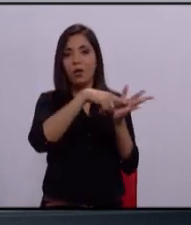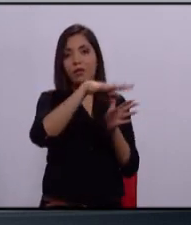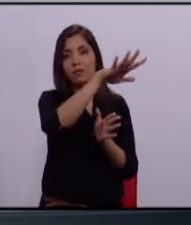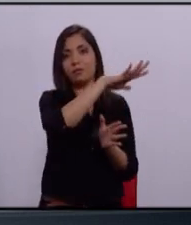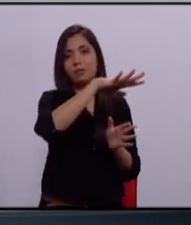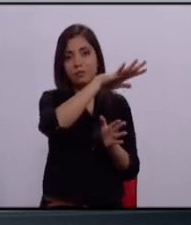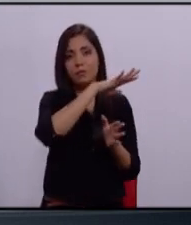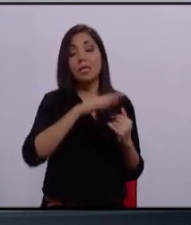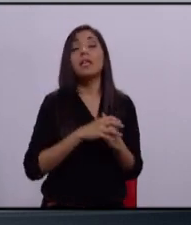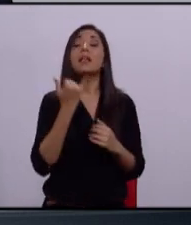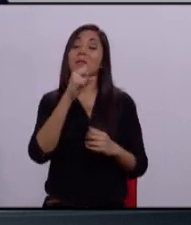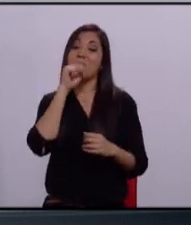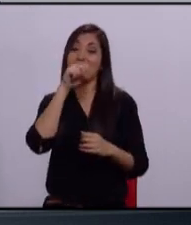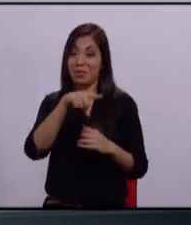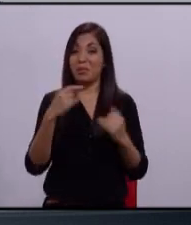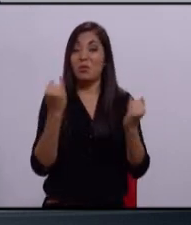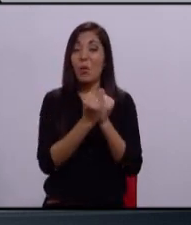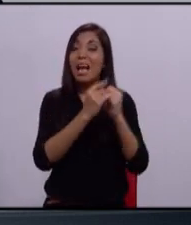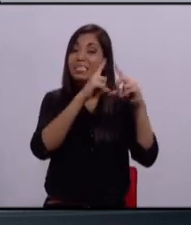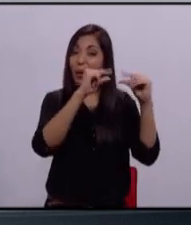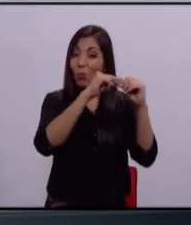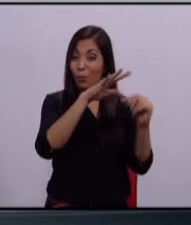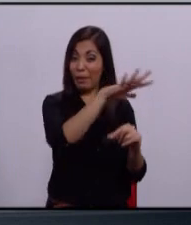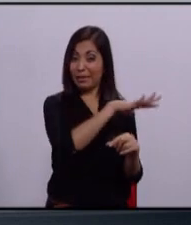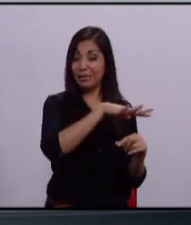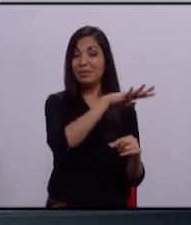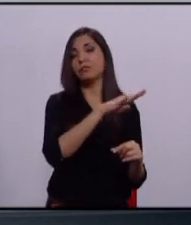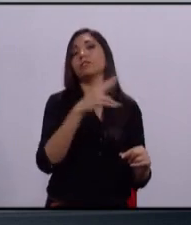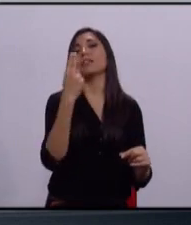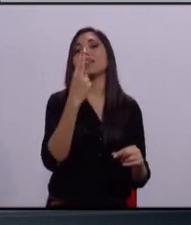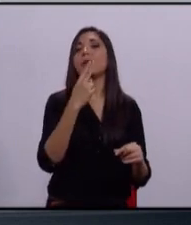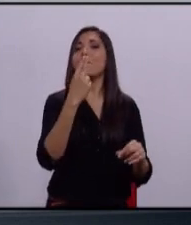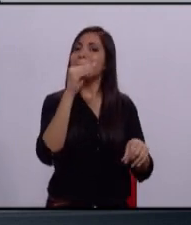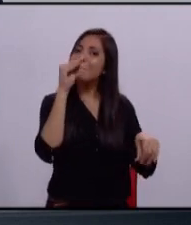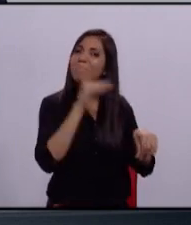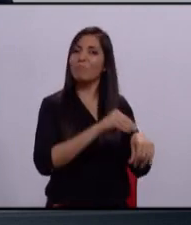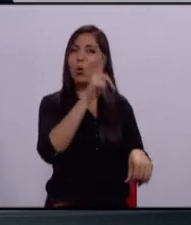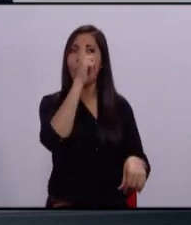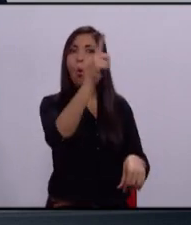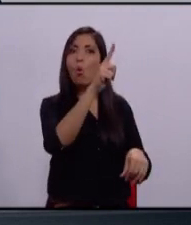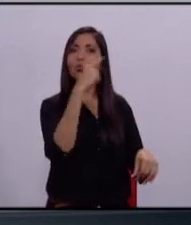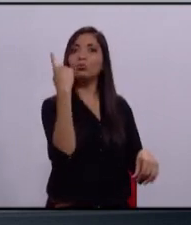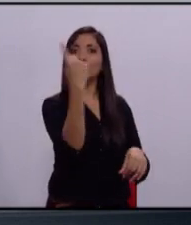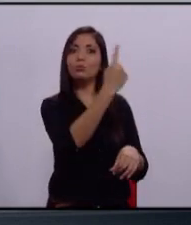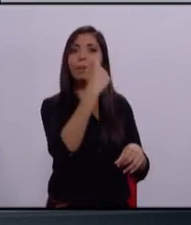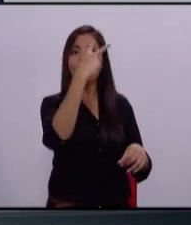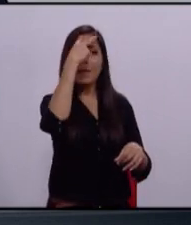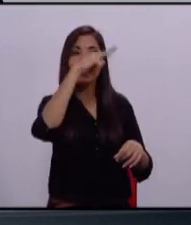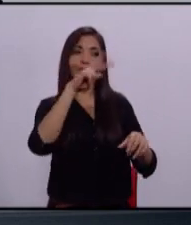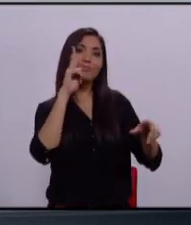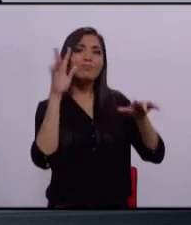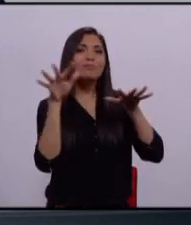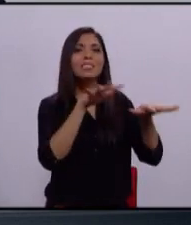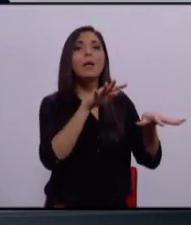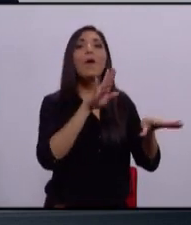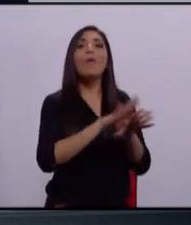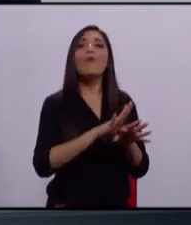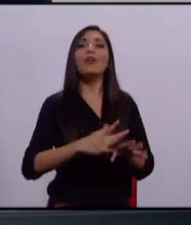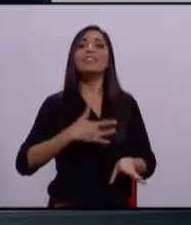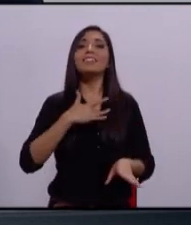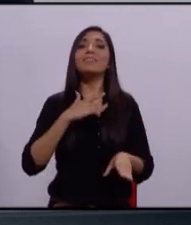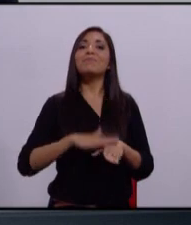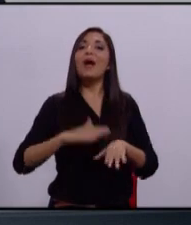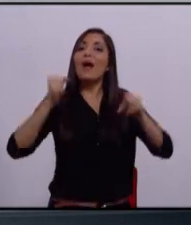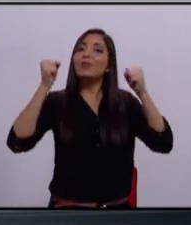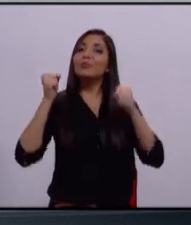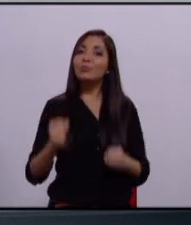Necesitamos también hacer de Zapopan la ciudad más iluminada de México, que esto permita sentirnos más seguros